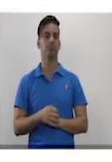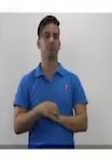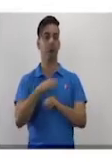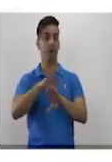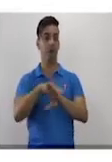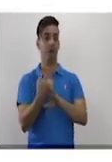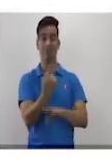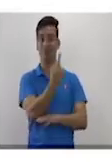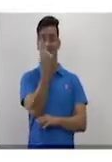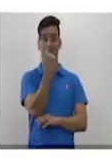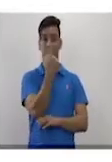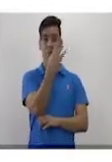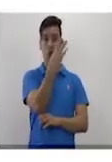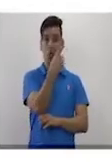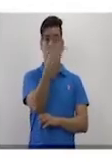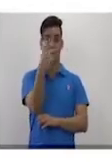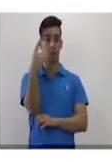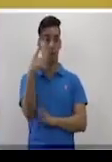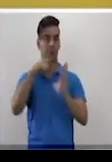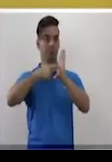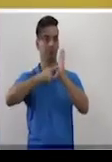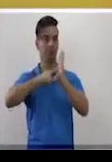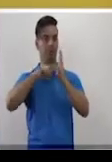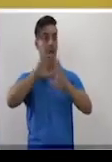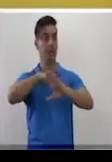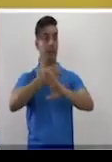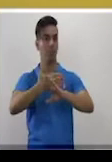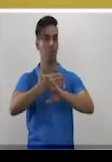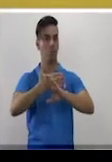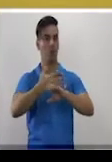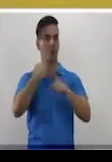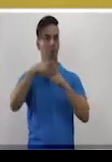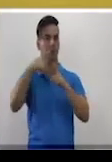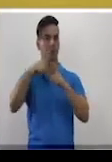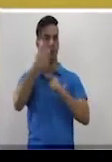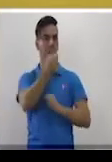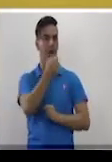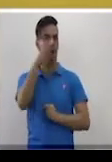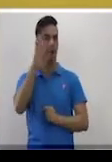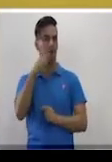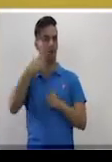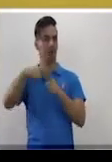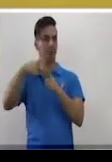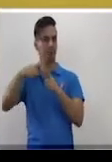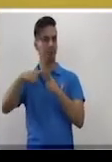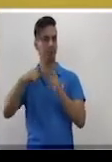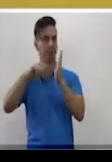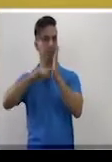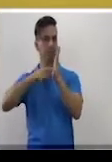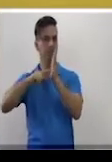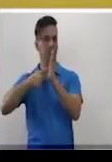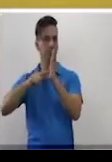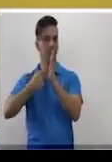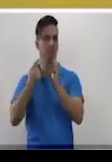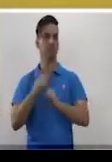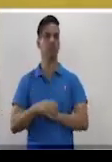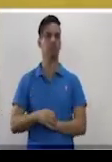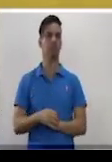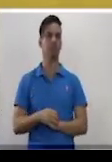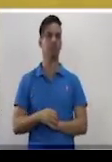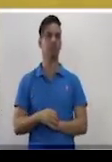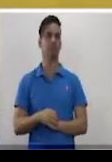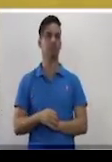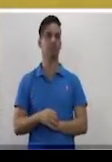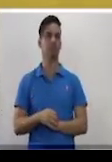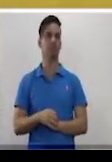literal. Y en la parte literal, si te es necesario, por supuesto que vas a aplicar la propiedad de producto de potencias de igual